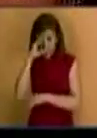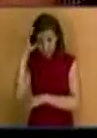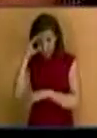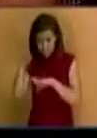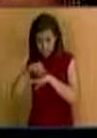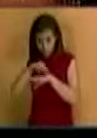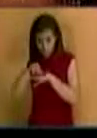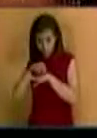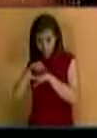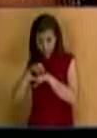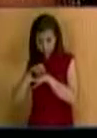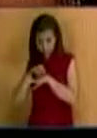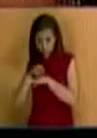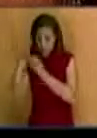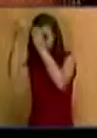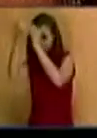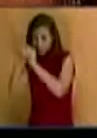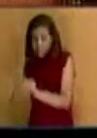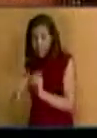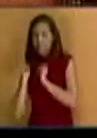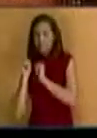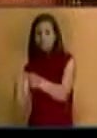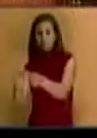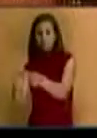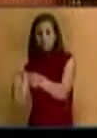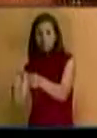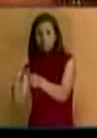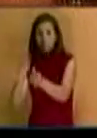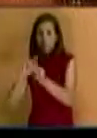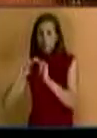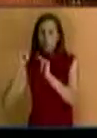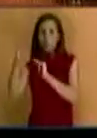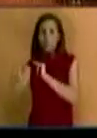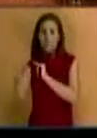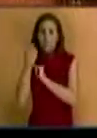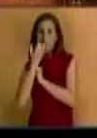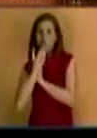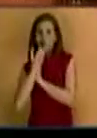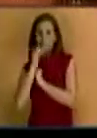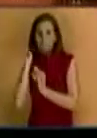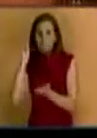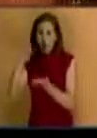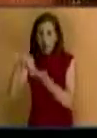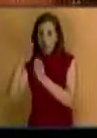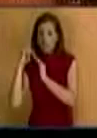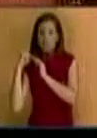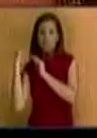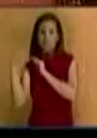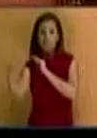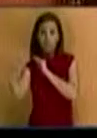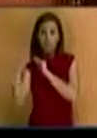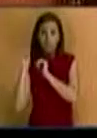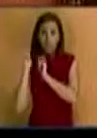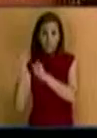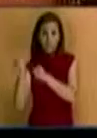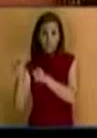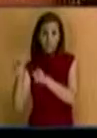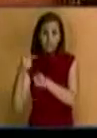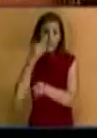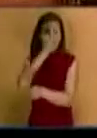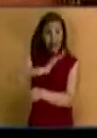supuesto, se abocan a lo que está establecido en la carretera tipo A del municipio de Palomar.